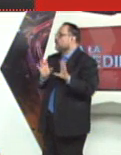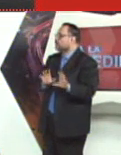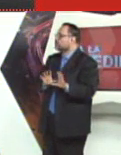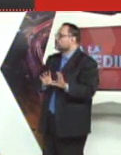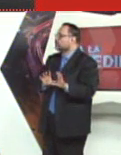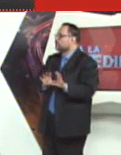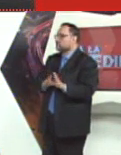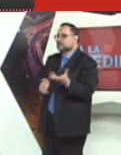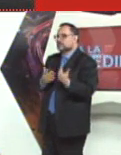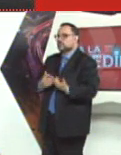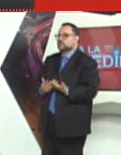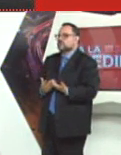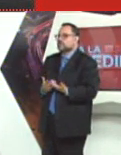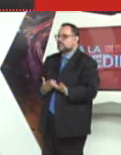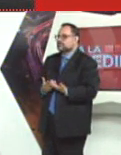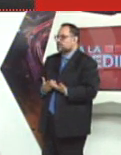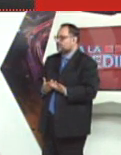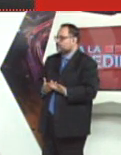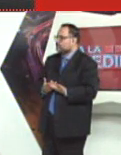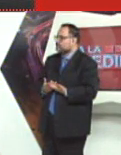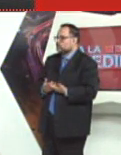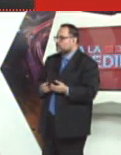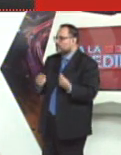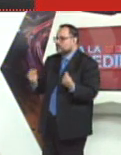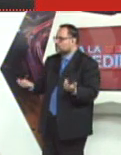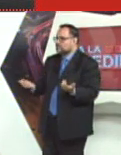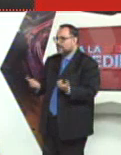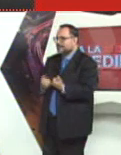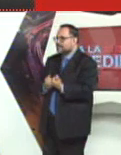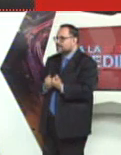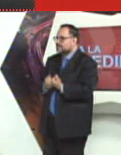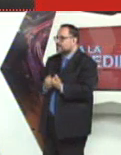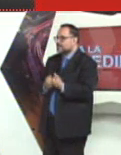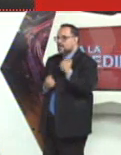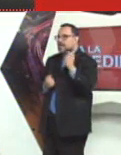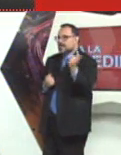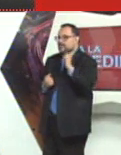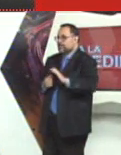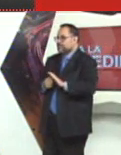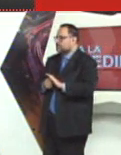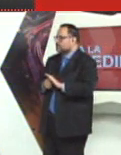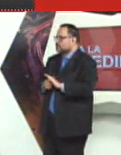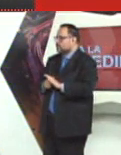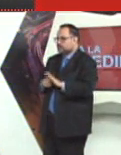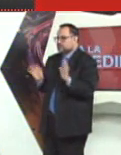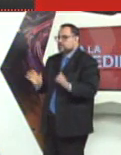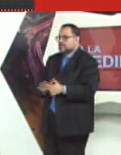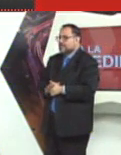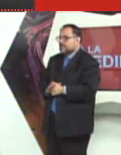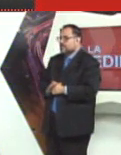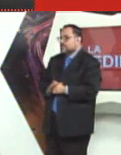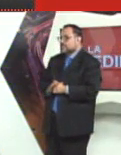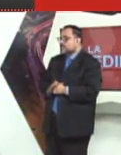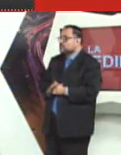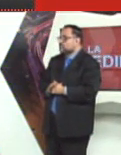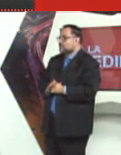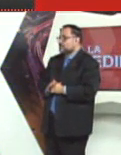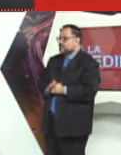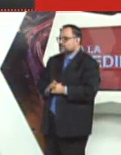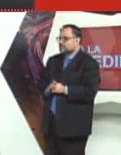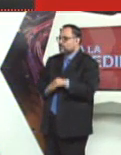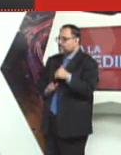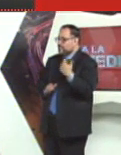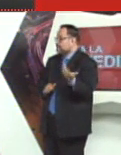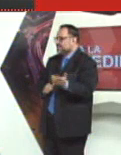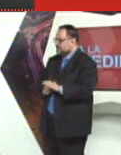por ejemplo, a los europeos, que todo esto de las plataformas virtuales forman parte del día a día, hasta para temas educativos. Ya, de hecho, en